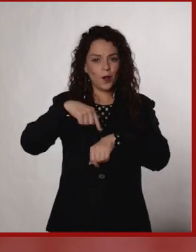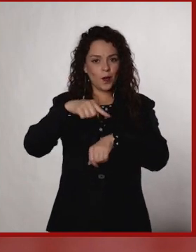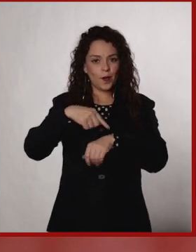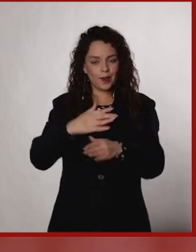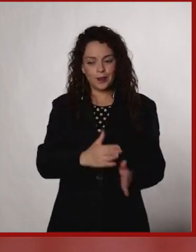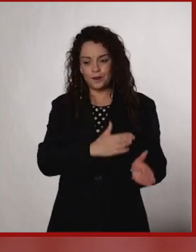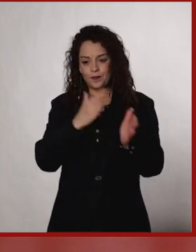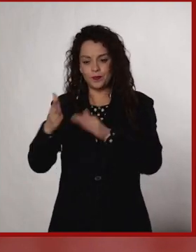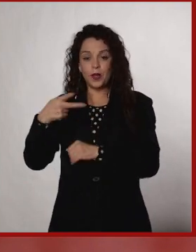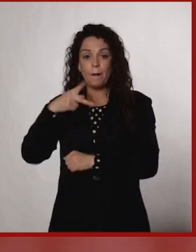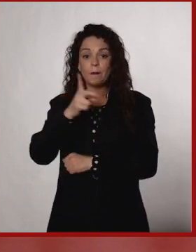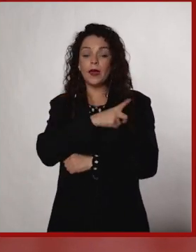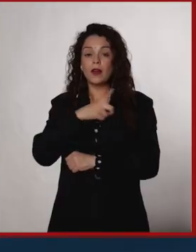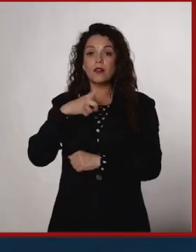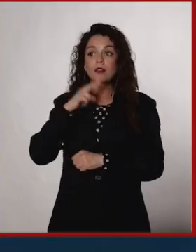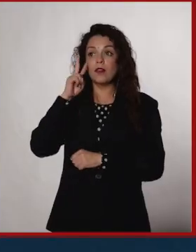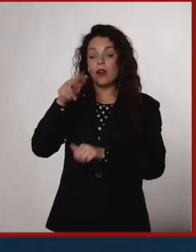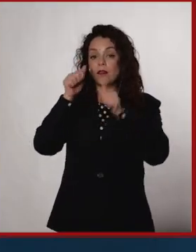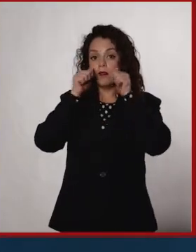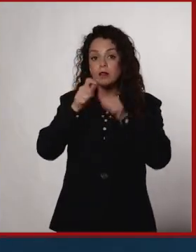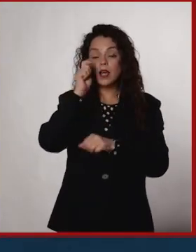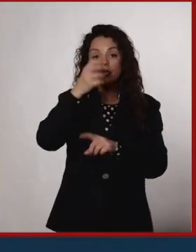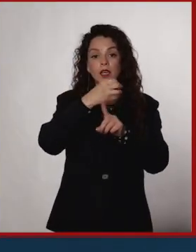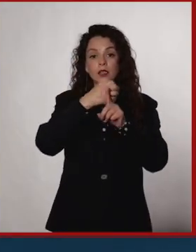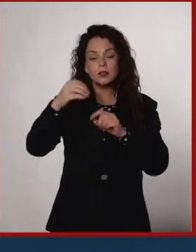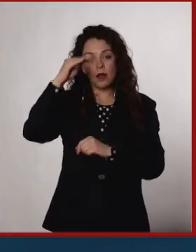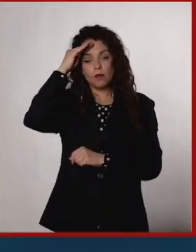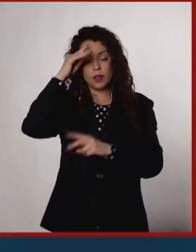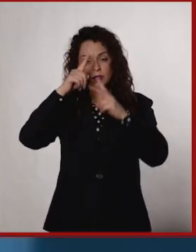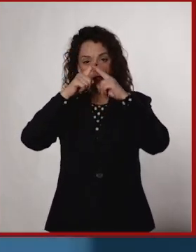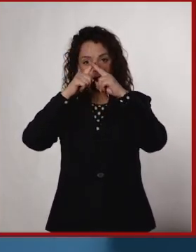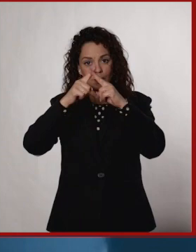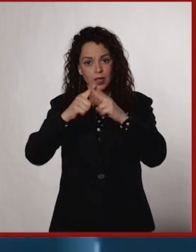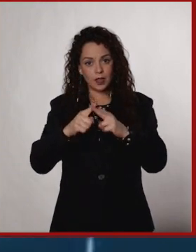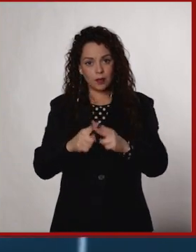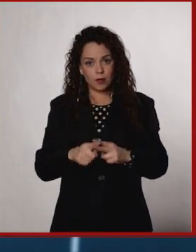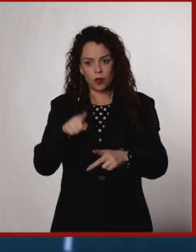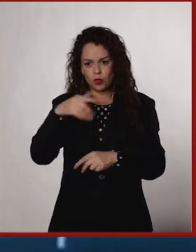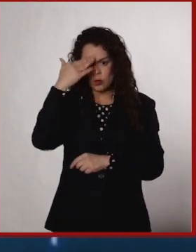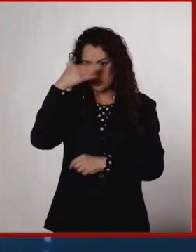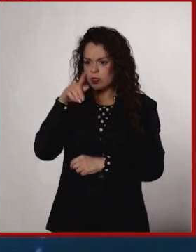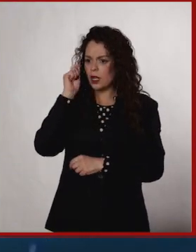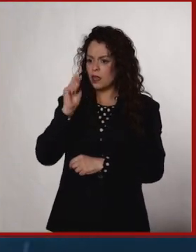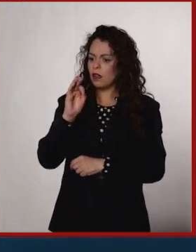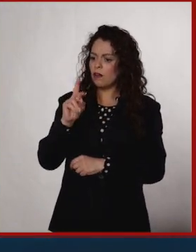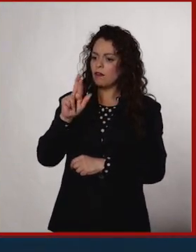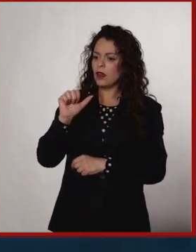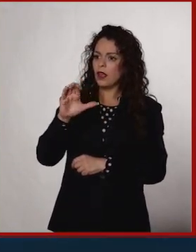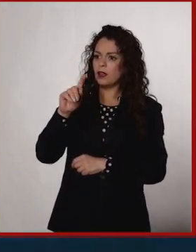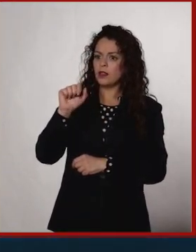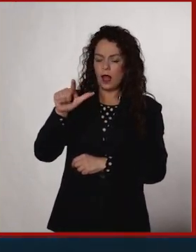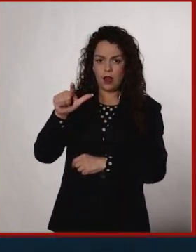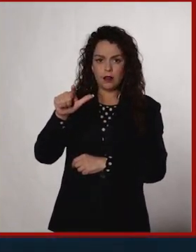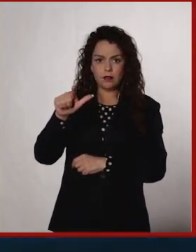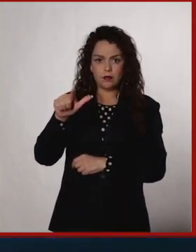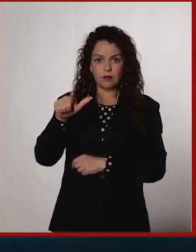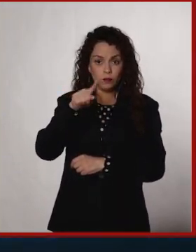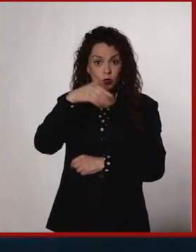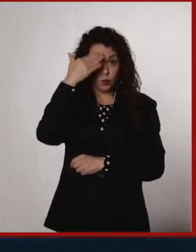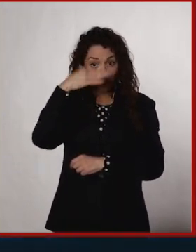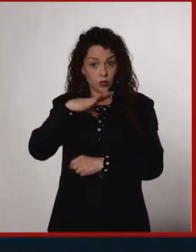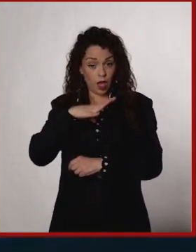en unas horas, pero antes no se pueden perder el capítulo de pensamiento matemático. ¿Sabes lo que es un fractal?